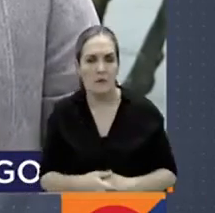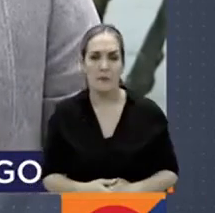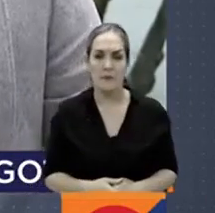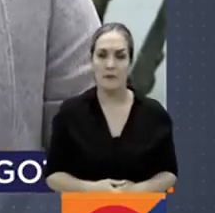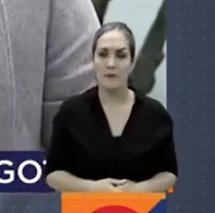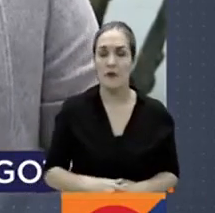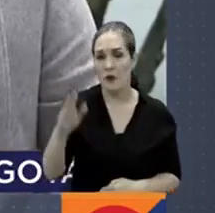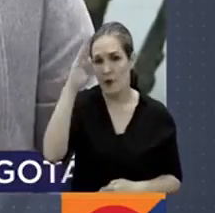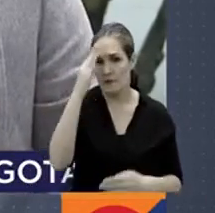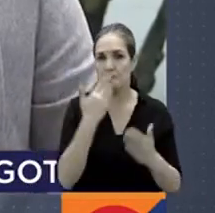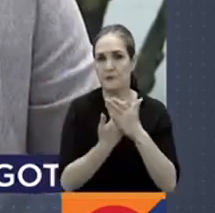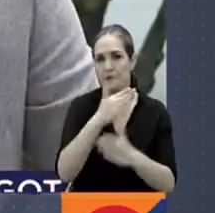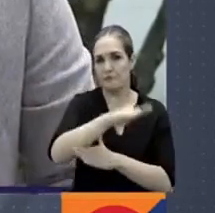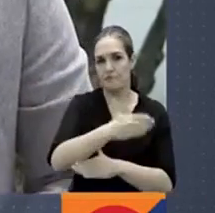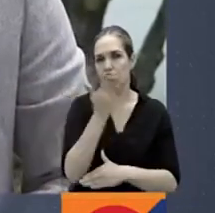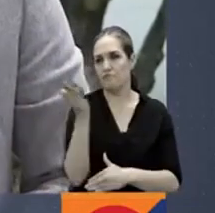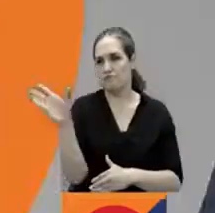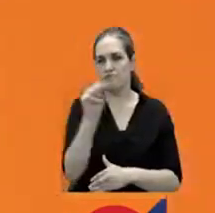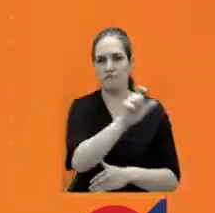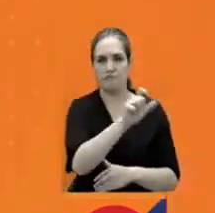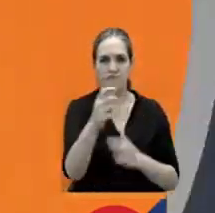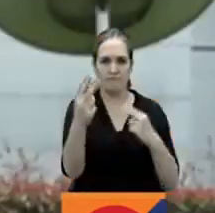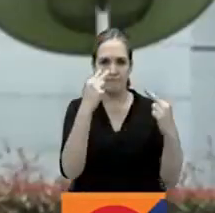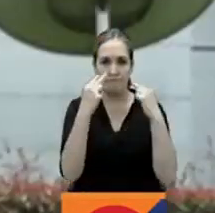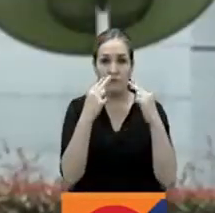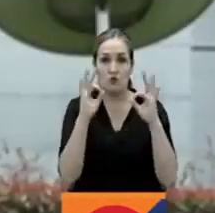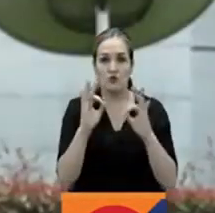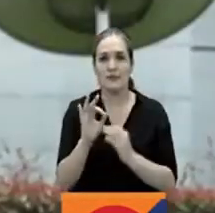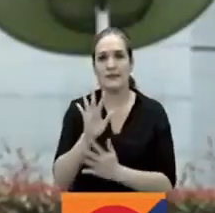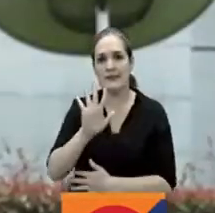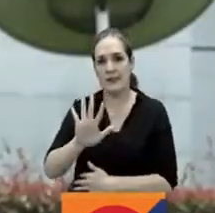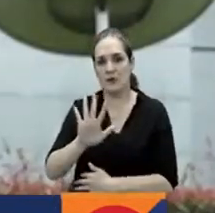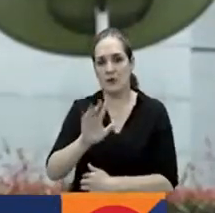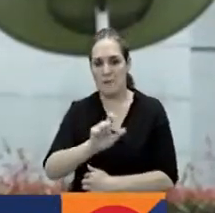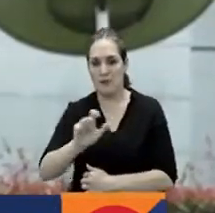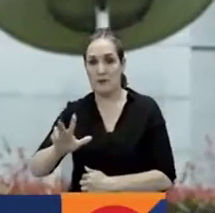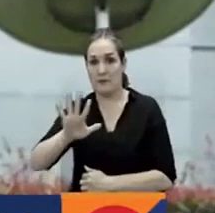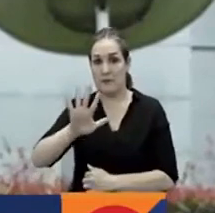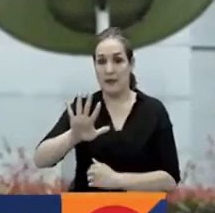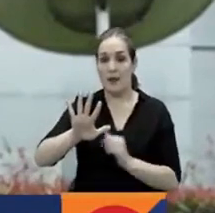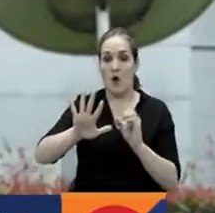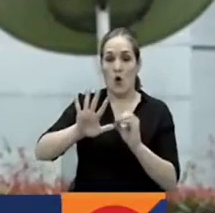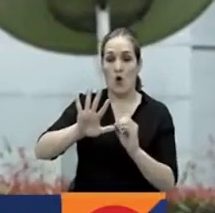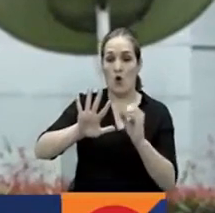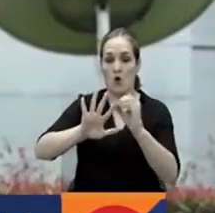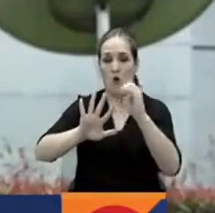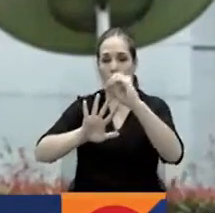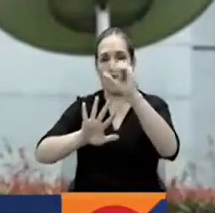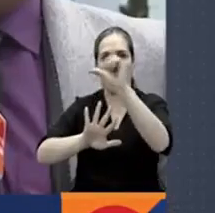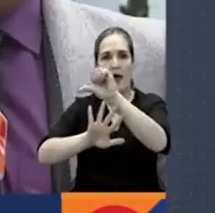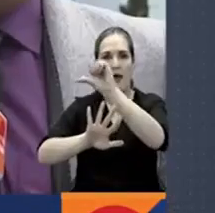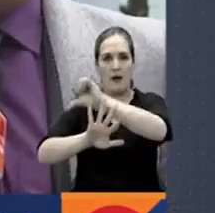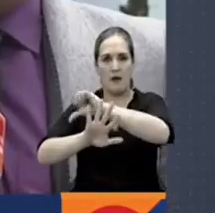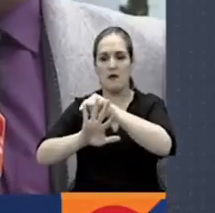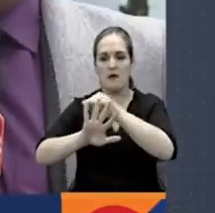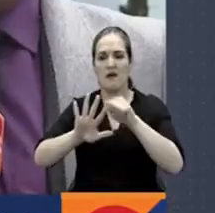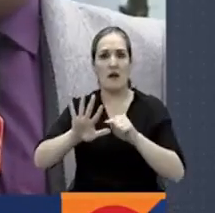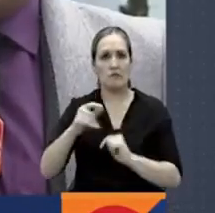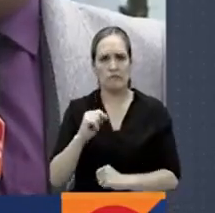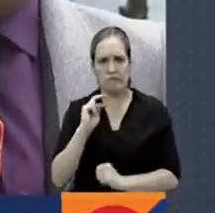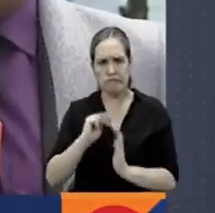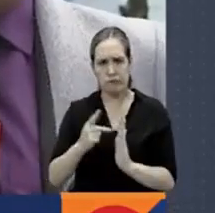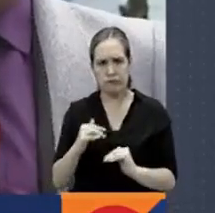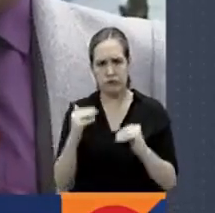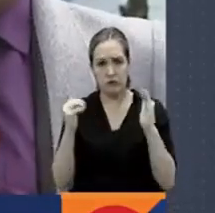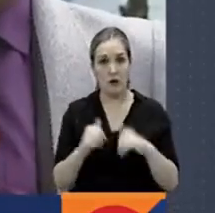Hola, ¿qué tal, José? Muy buenas tardes para usted, para todos los televidentes. En total, cinco capturados, tres hombres, dos mujeres y utilizaban herramientas de alta tecnología para